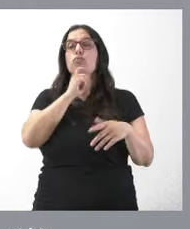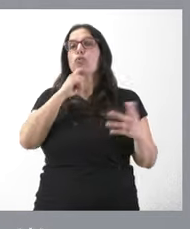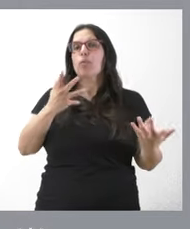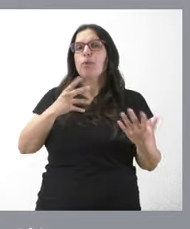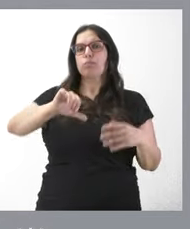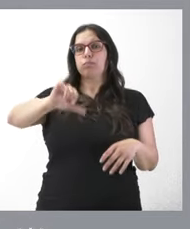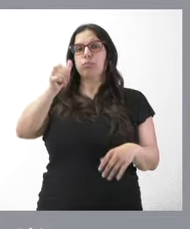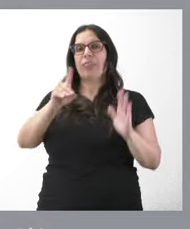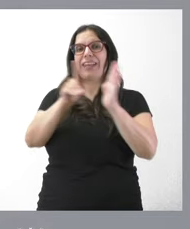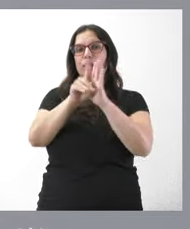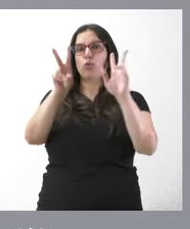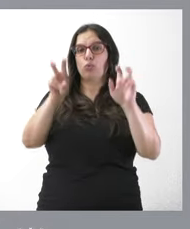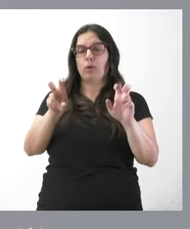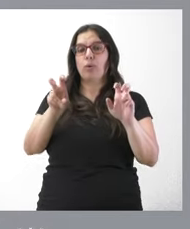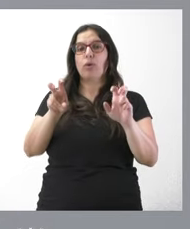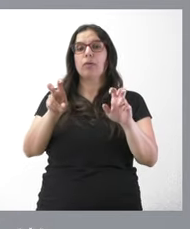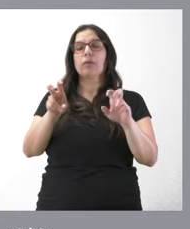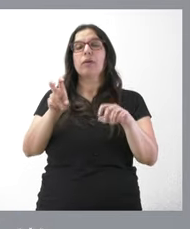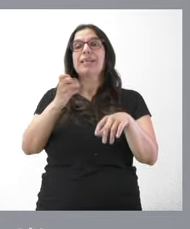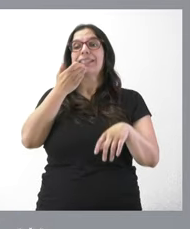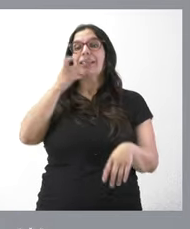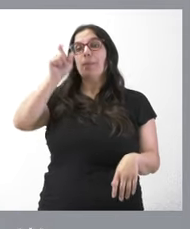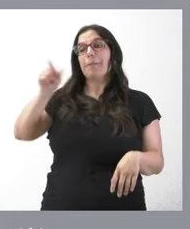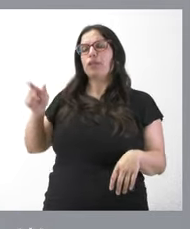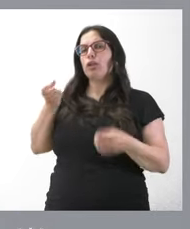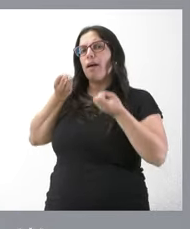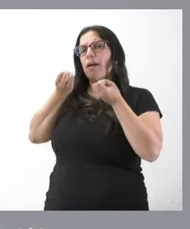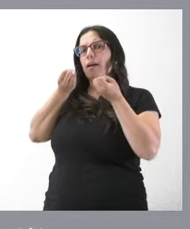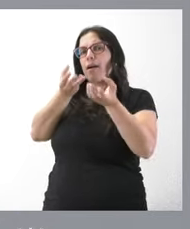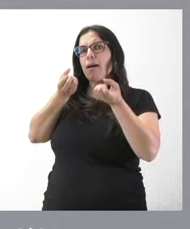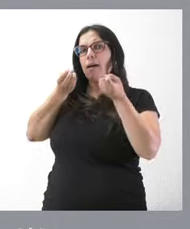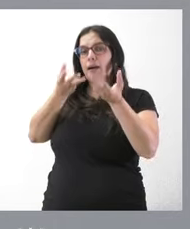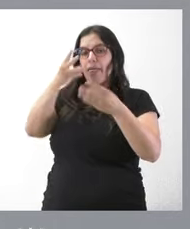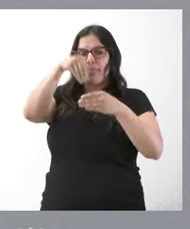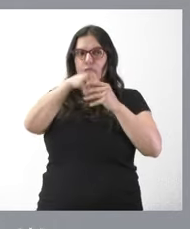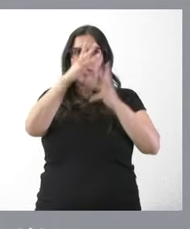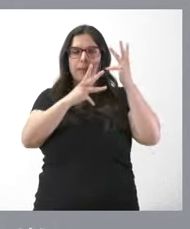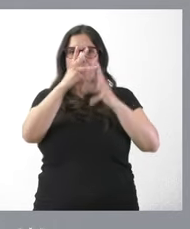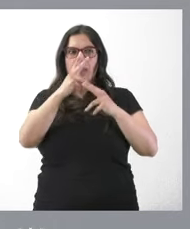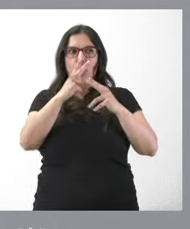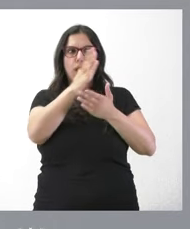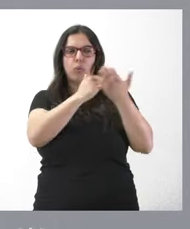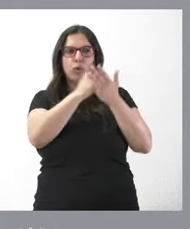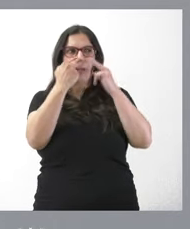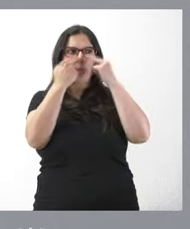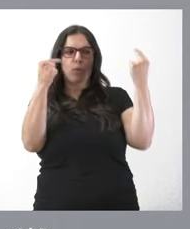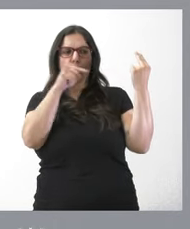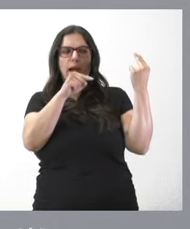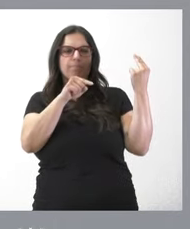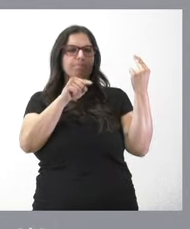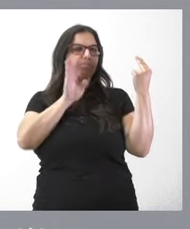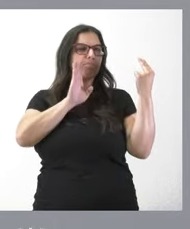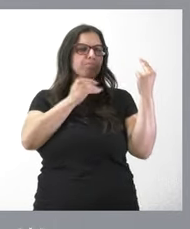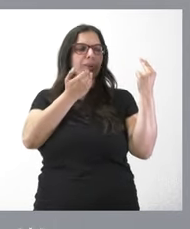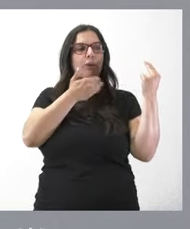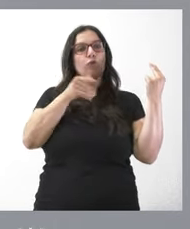aprobación de un nuevo decreto a los informantes de presuntas infracciones en la Administración autonómica. Es un decreto por el que se establecen las